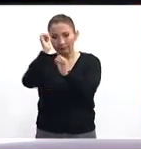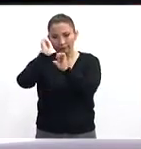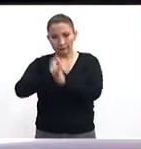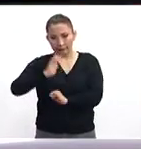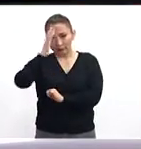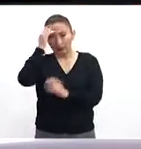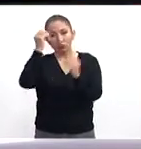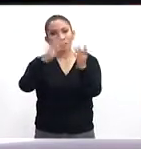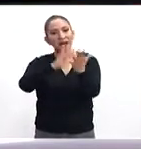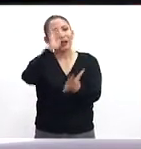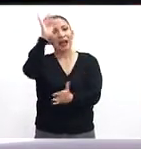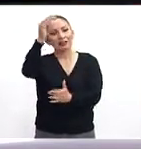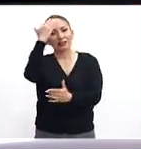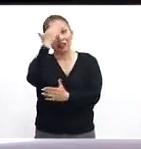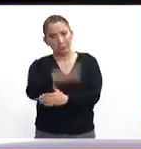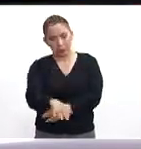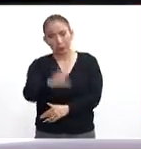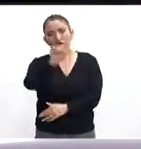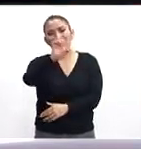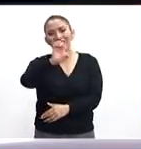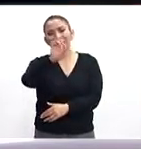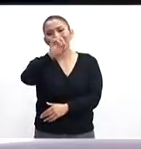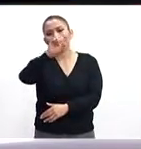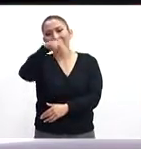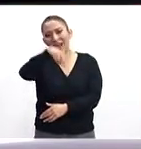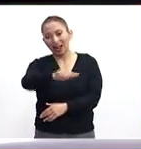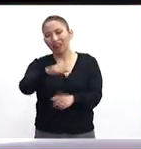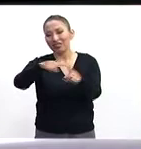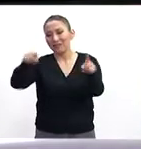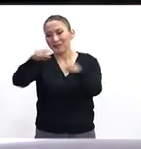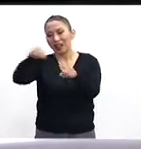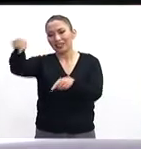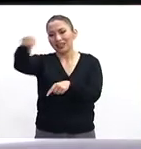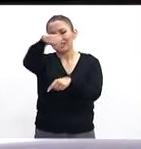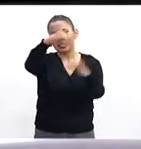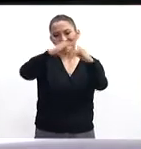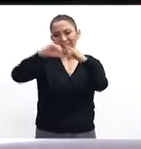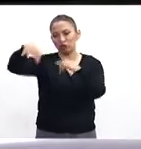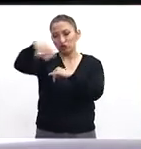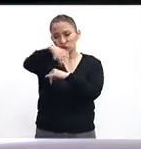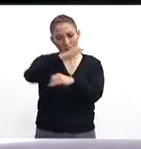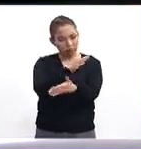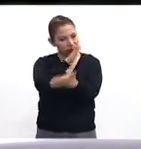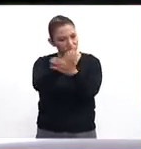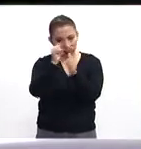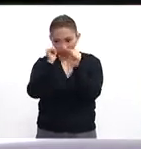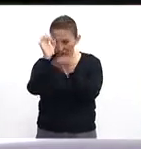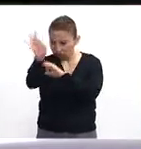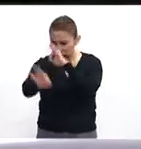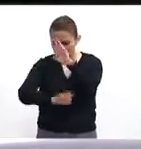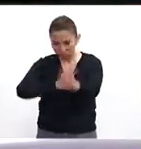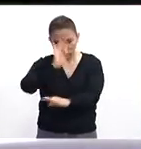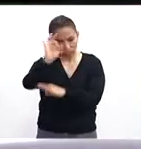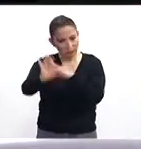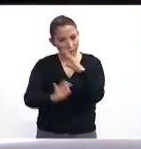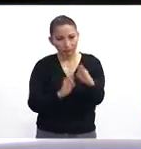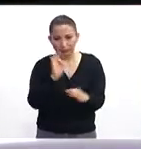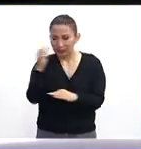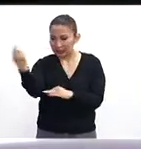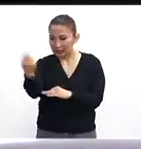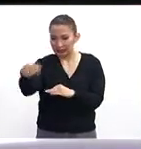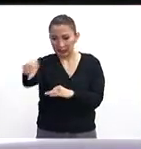autoridades. Muchísimas gracias, sabemos que Sedena, al igual que diversas instituciones están ahí al pendiente de lo que